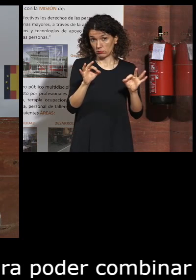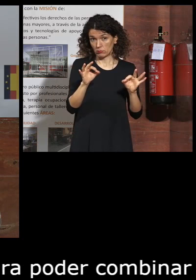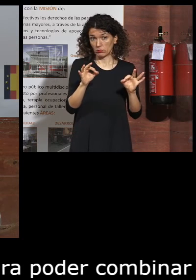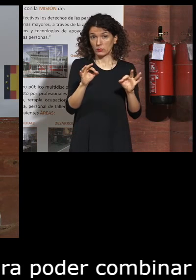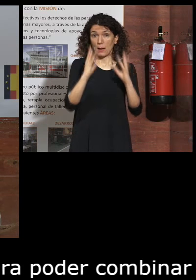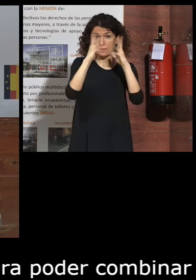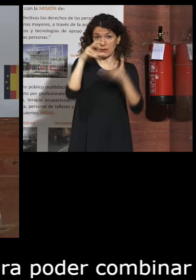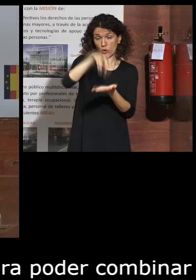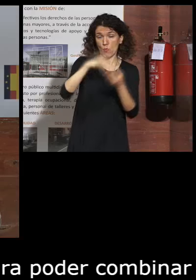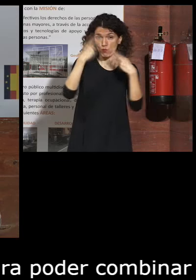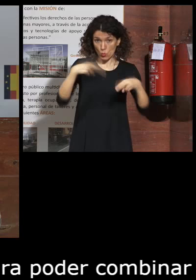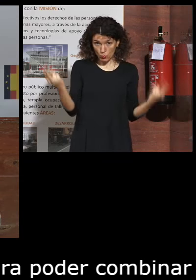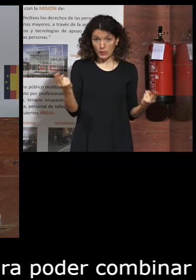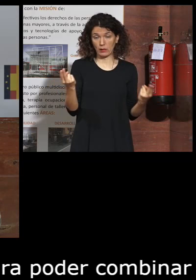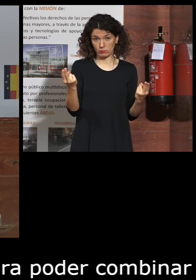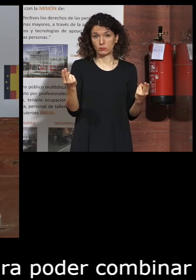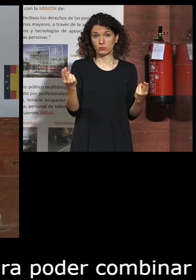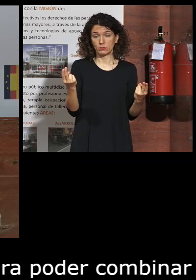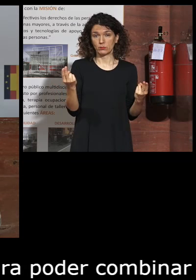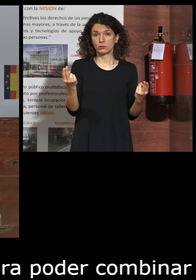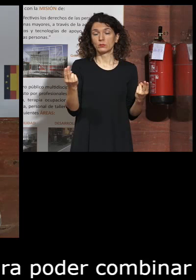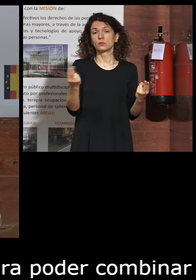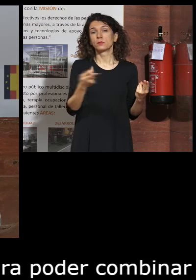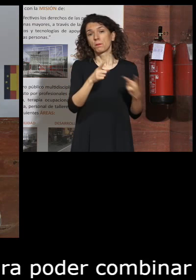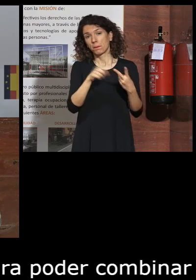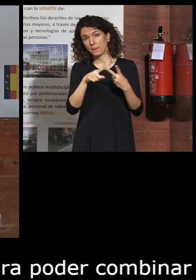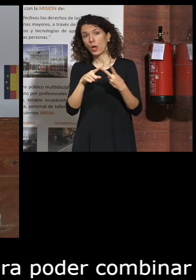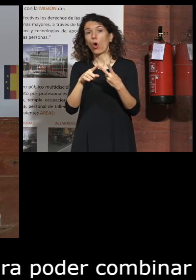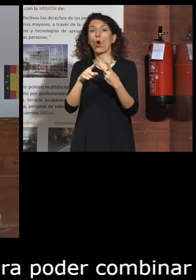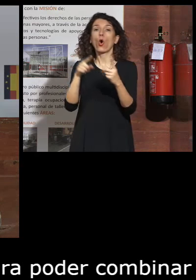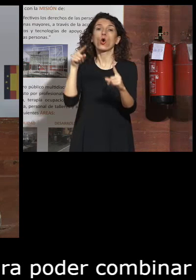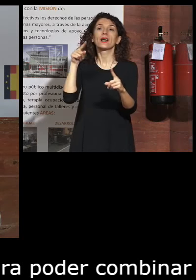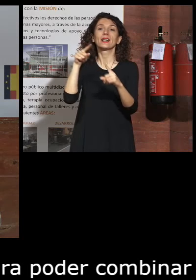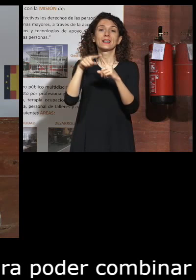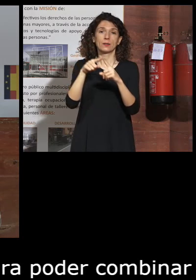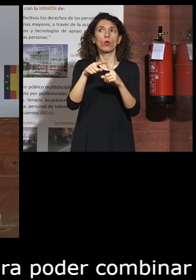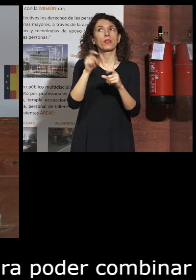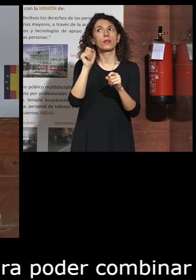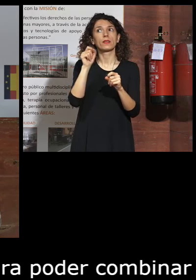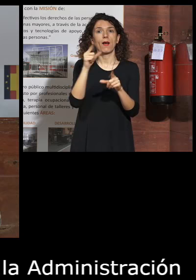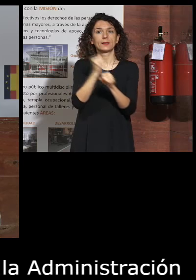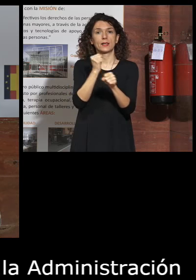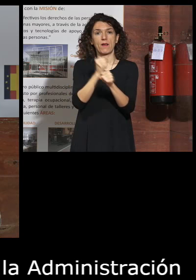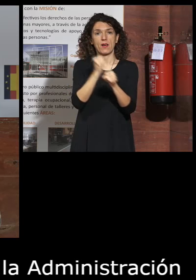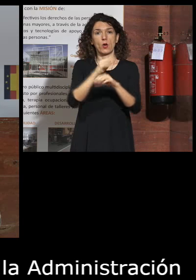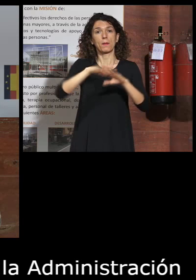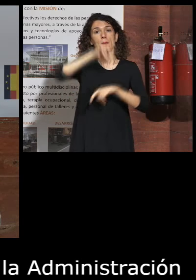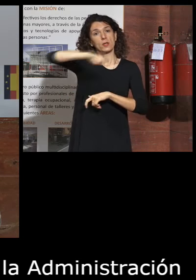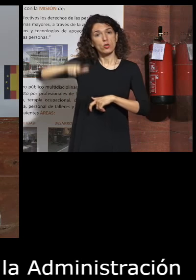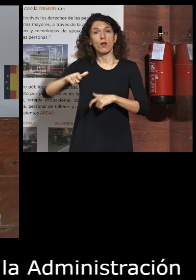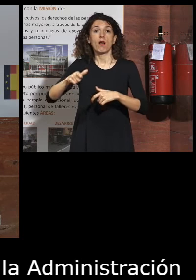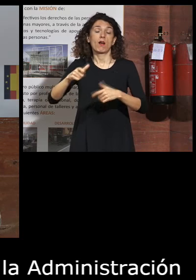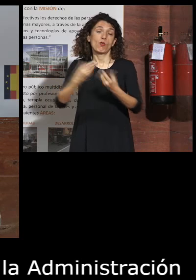la administración pública los objetivos de generar empleo para personas con discapacidad